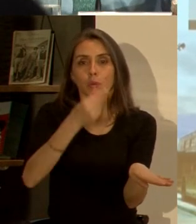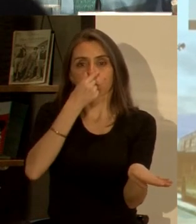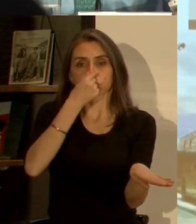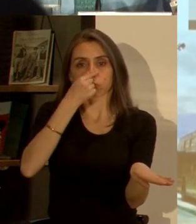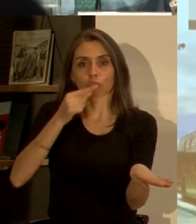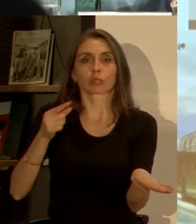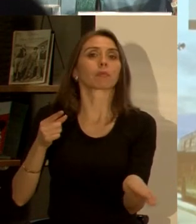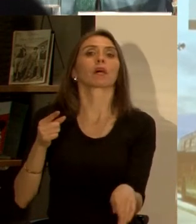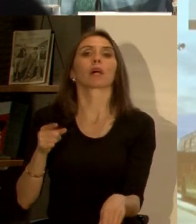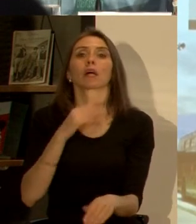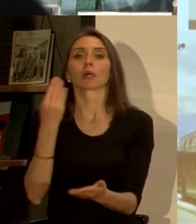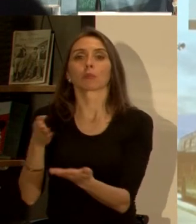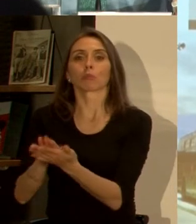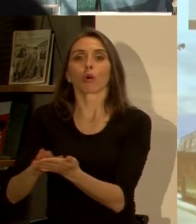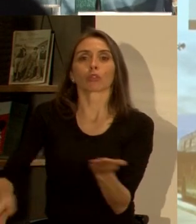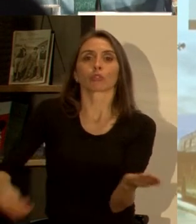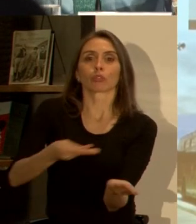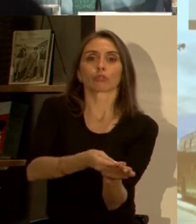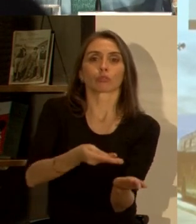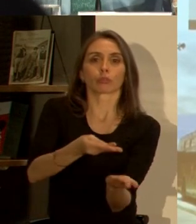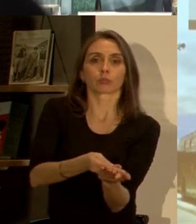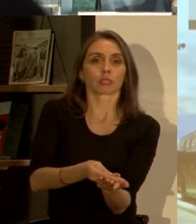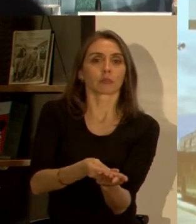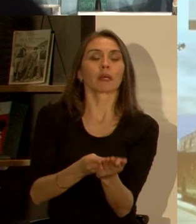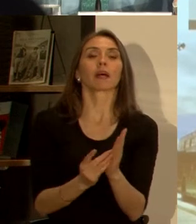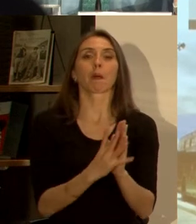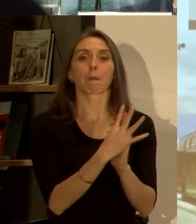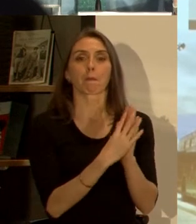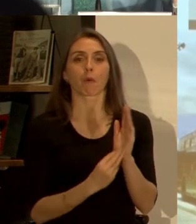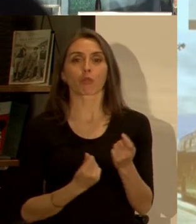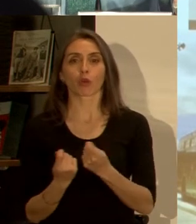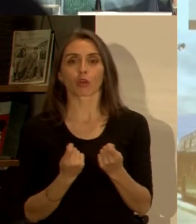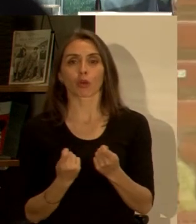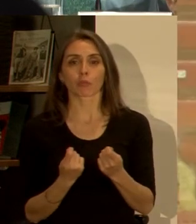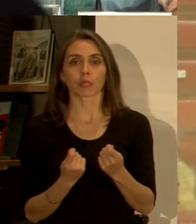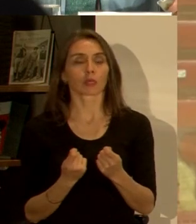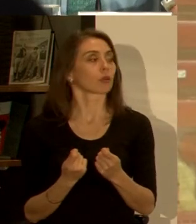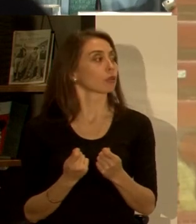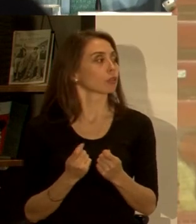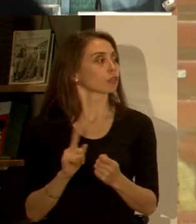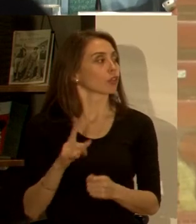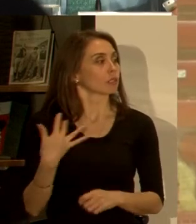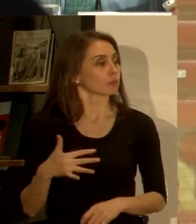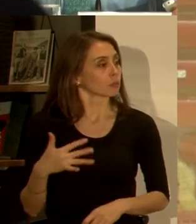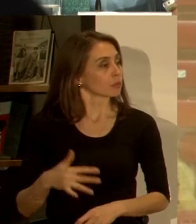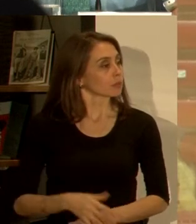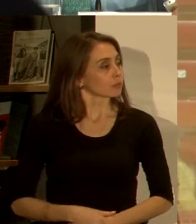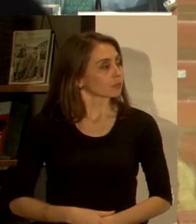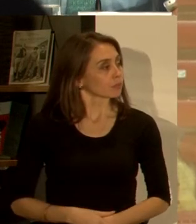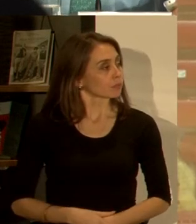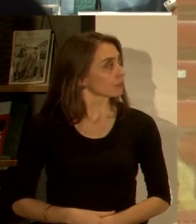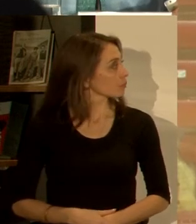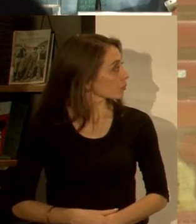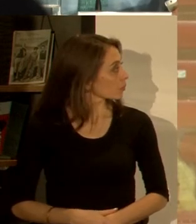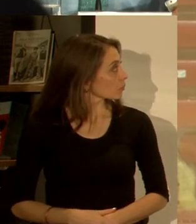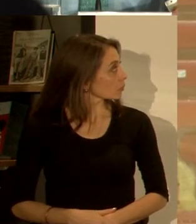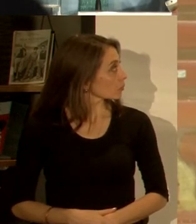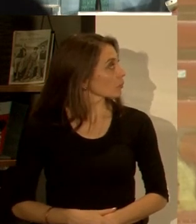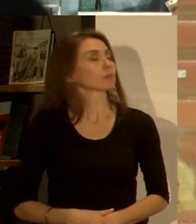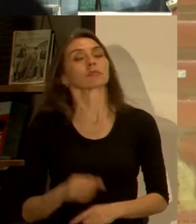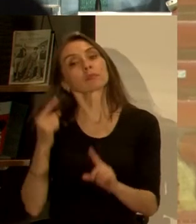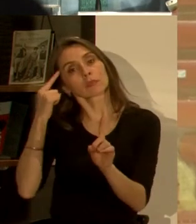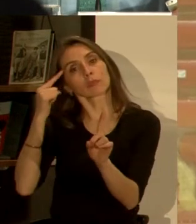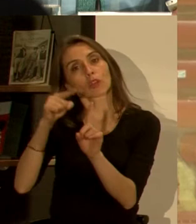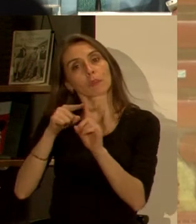está subsidiado por los muertos que pareciera que, en los modelos económicos, no tienen ninguna importancia. Nuestro objetivo es que, en 10